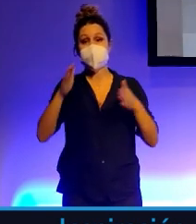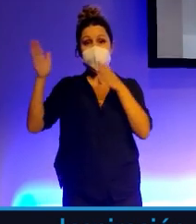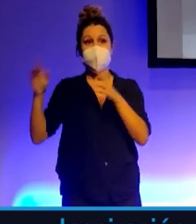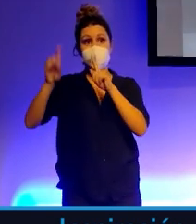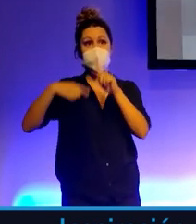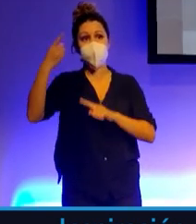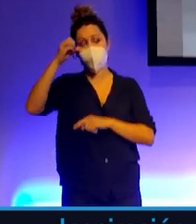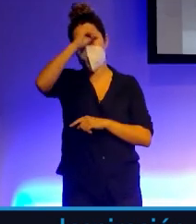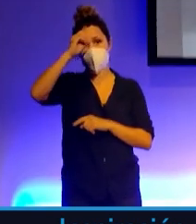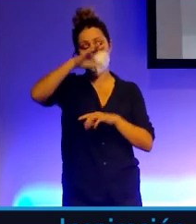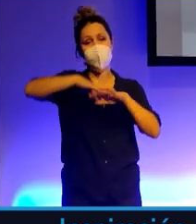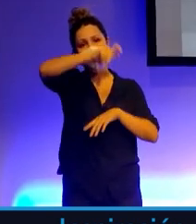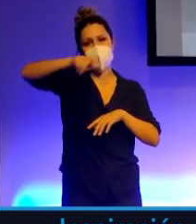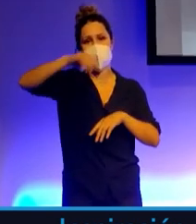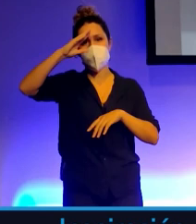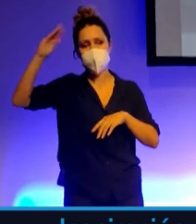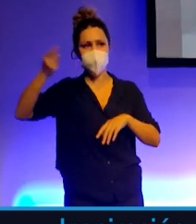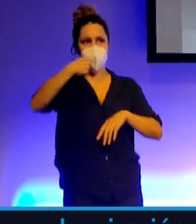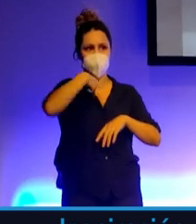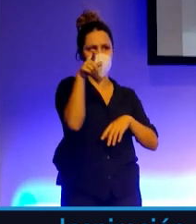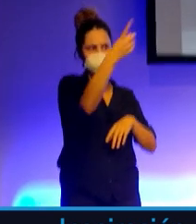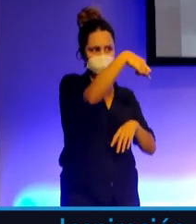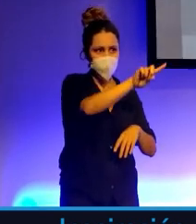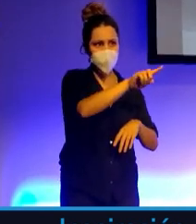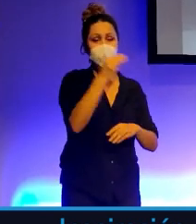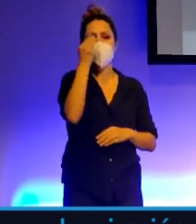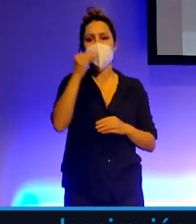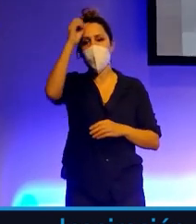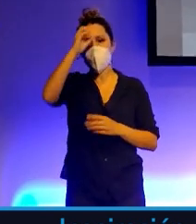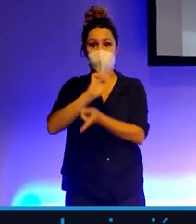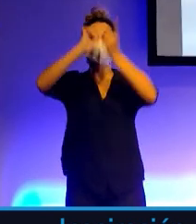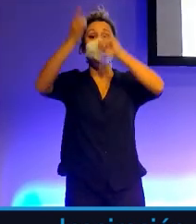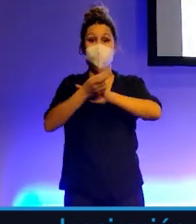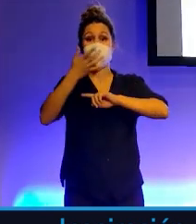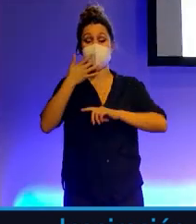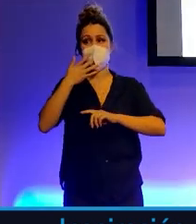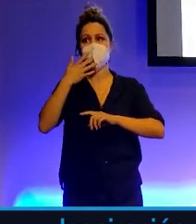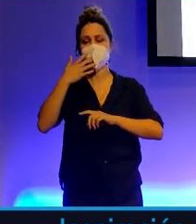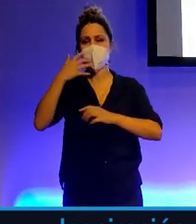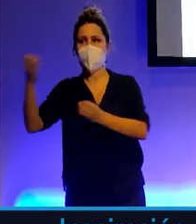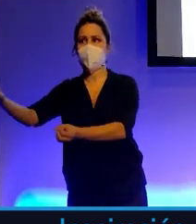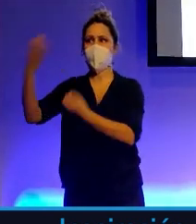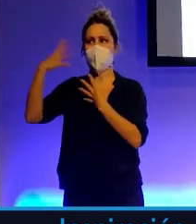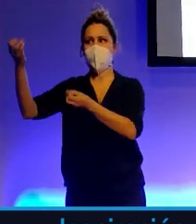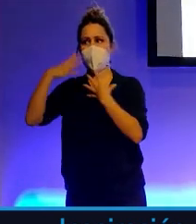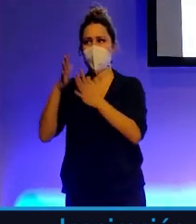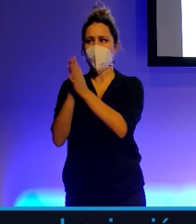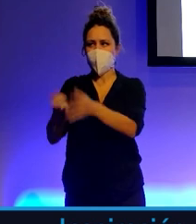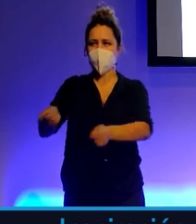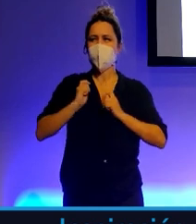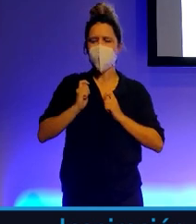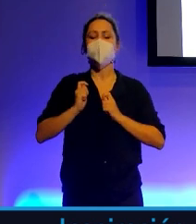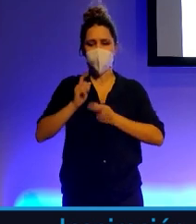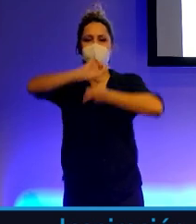creo que la gente inteligente, como yo, como ustedes, podemos cambiar de opinión siempre que los argumentos nos motiven. Sigamos